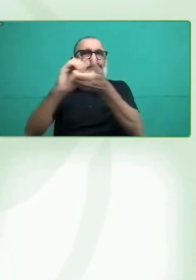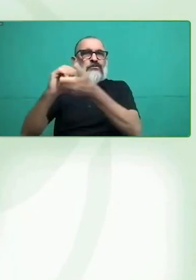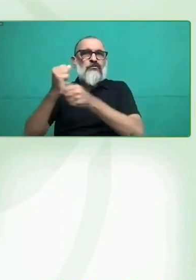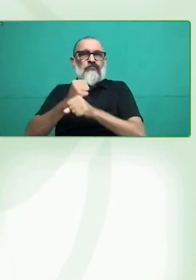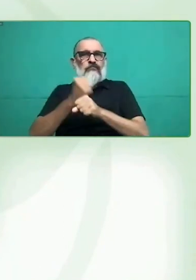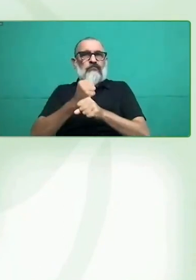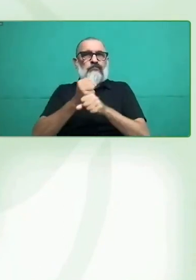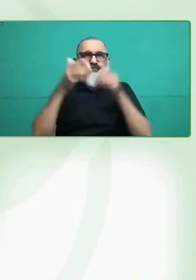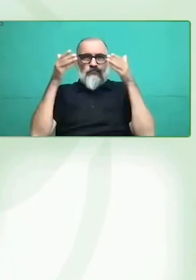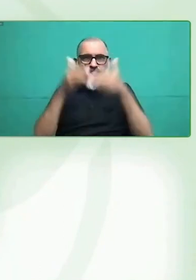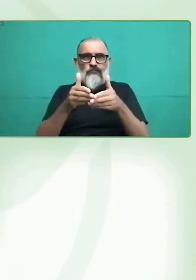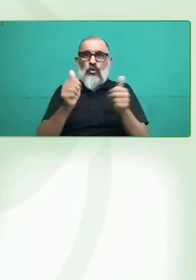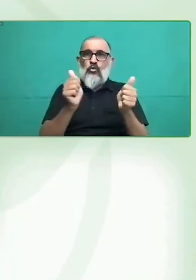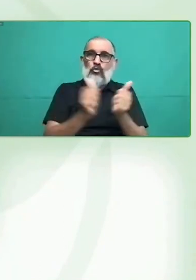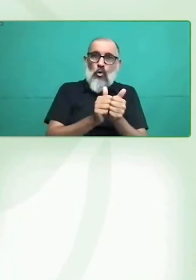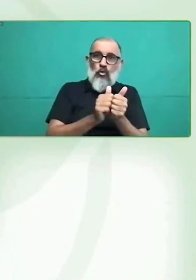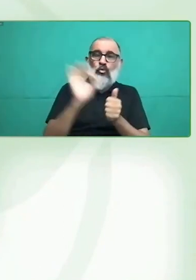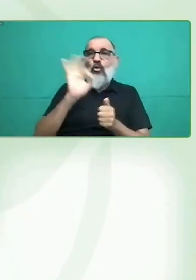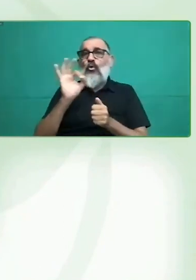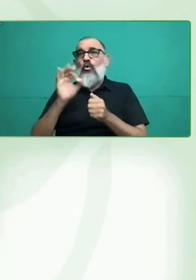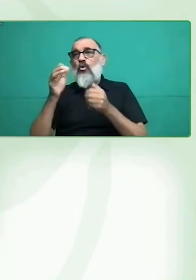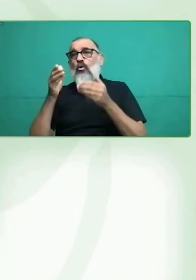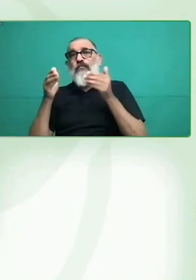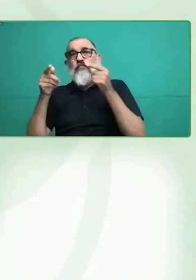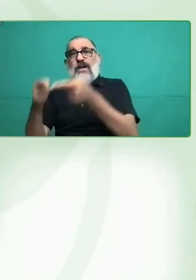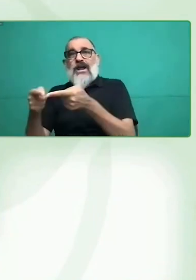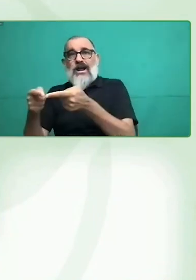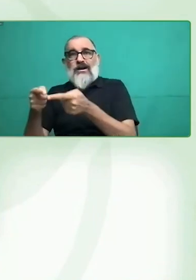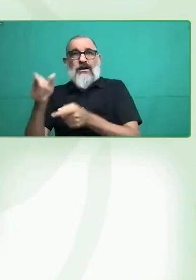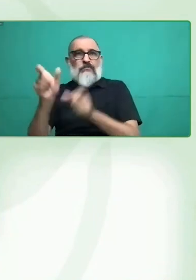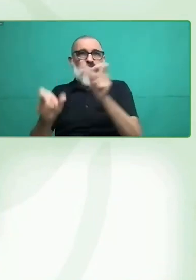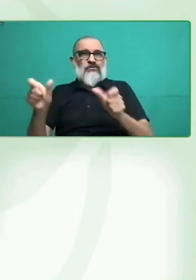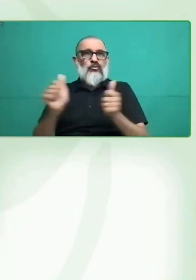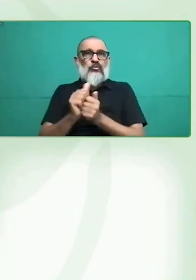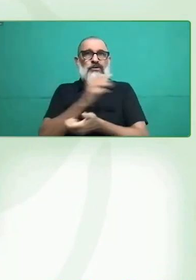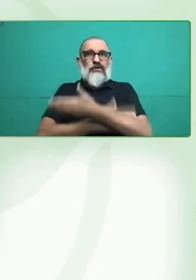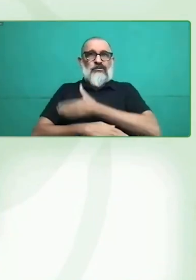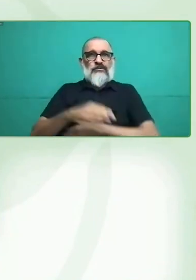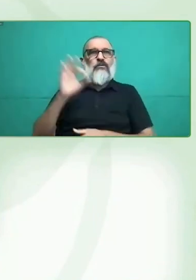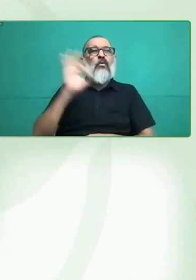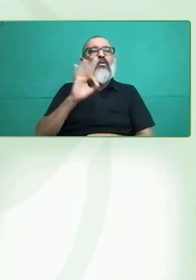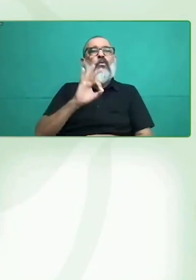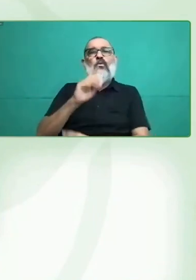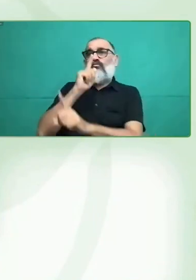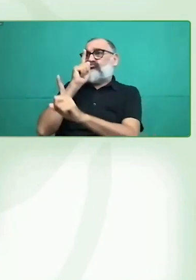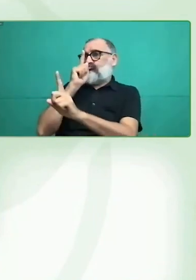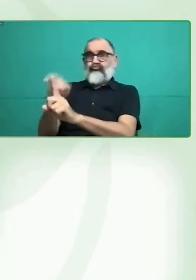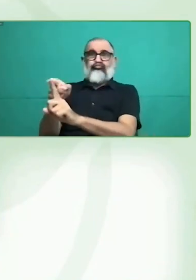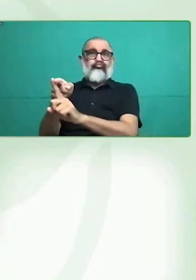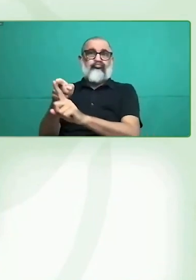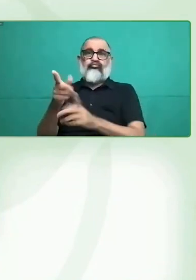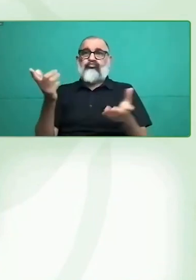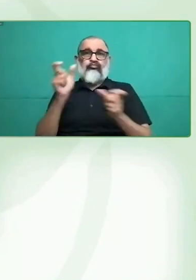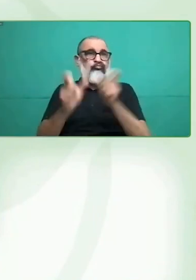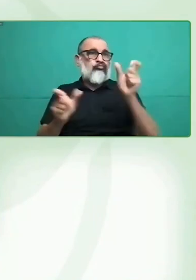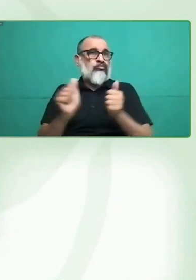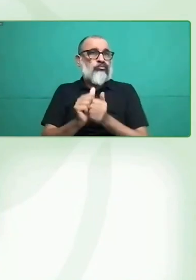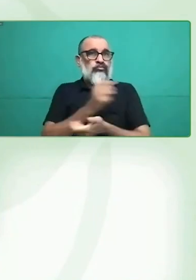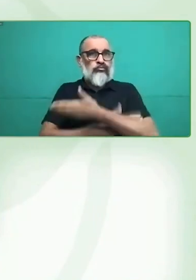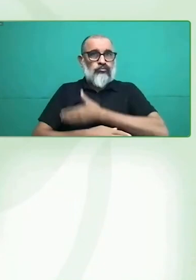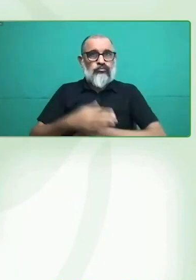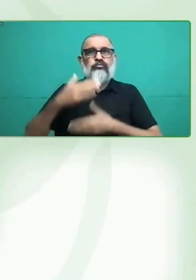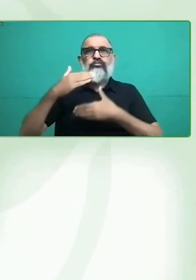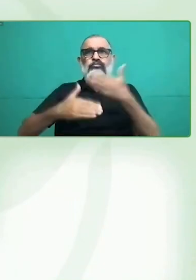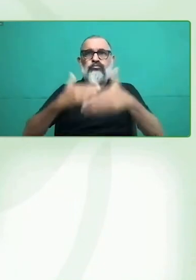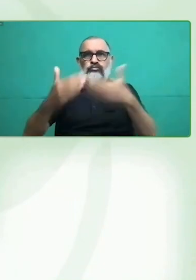Por supuesto, son muchísimos, son más de 12 los que quedaron finalmente en el festival. Ojalá tuviésemos tiempo de verlos todos, porque son todos maravillosos